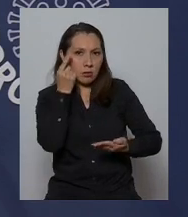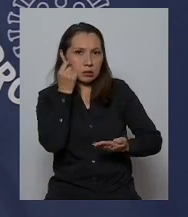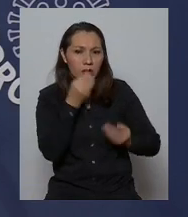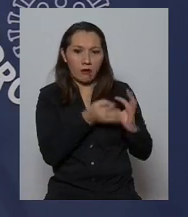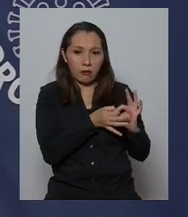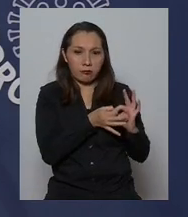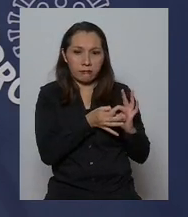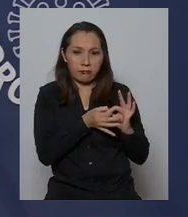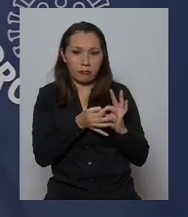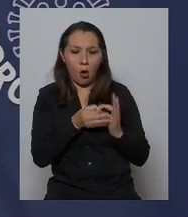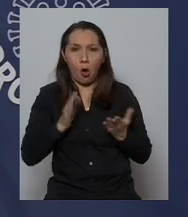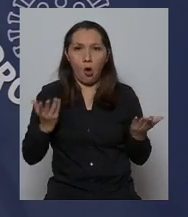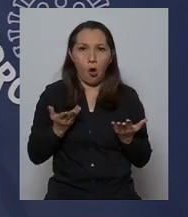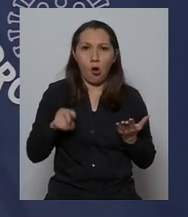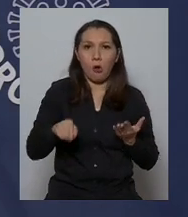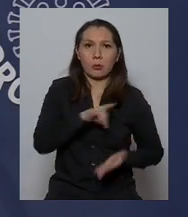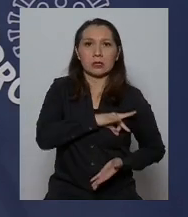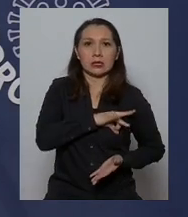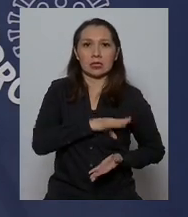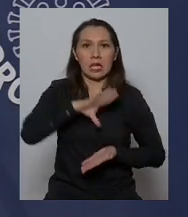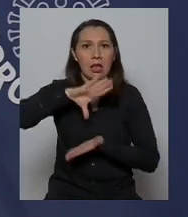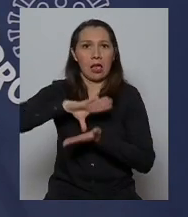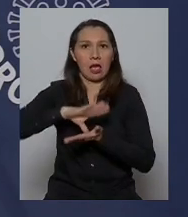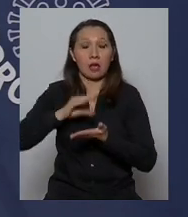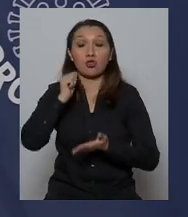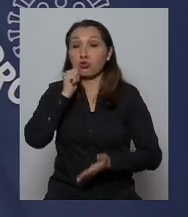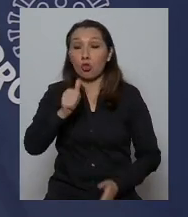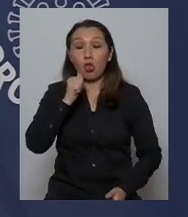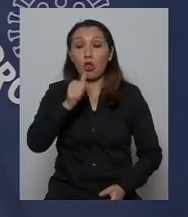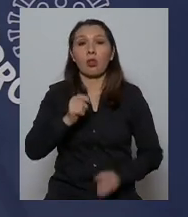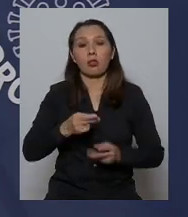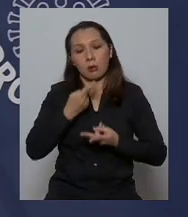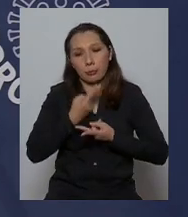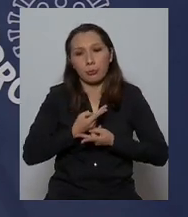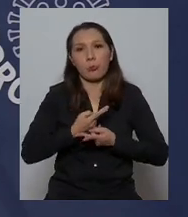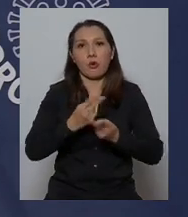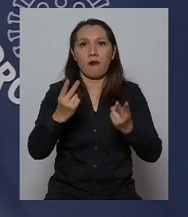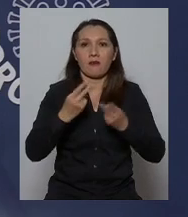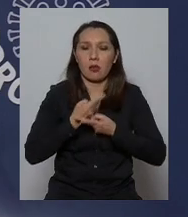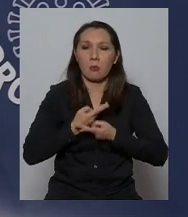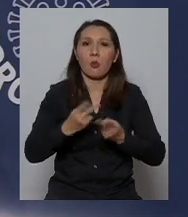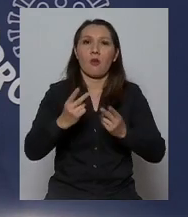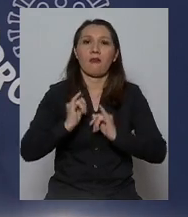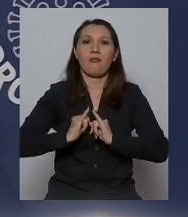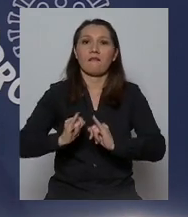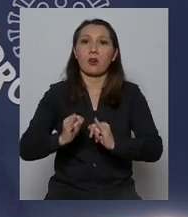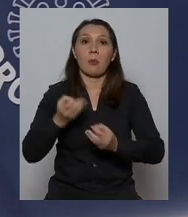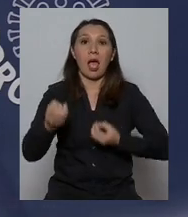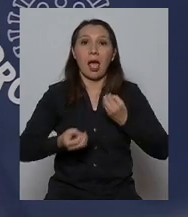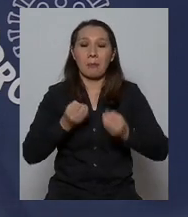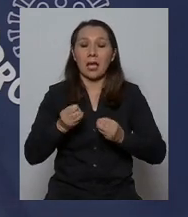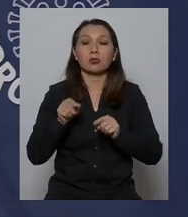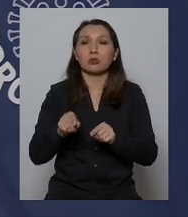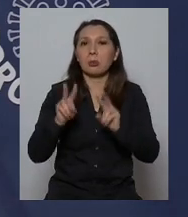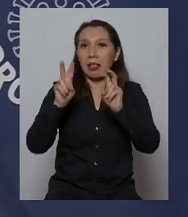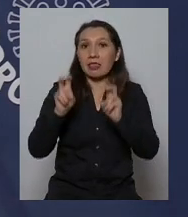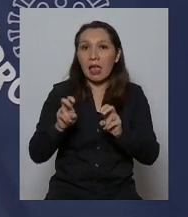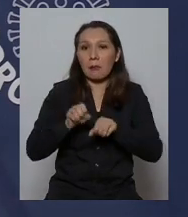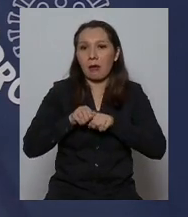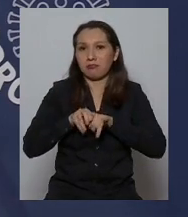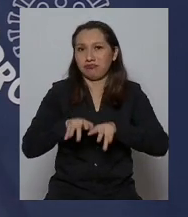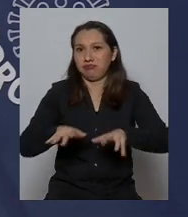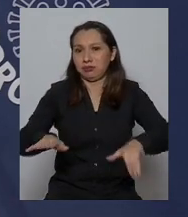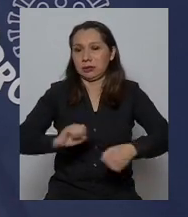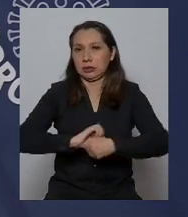está ocurriendo en nuestro país y es por eso que todos los días damos a conocer la información de lo que está pasando en relación a la